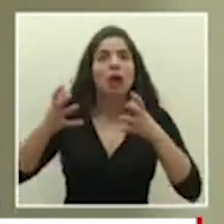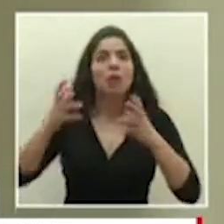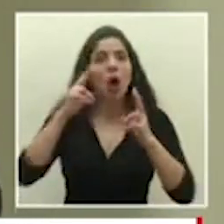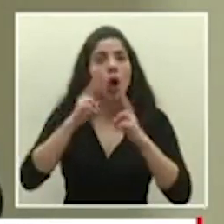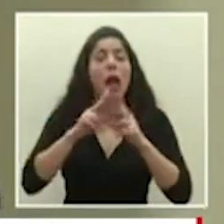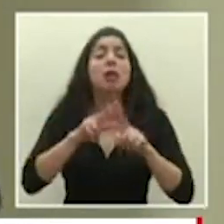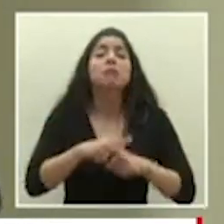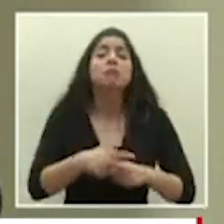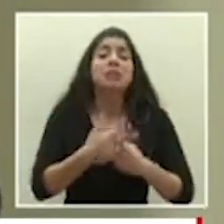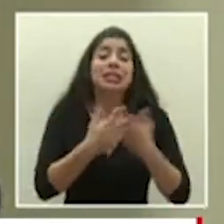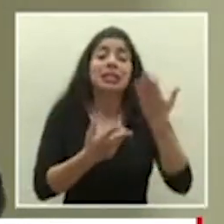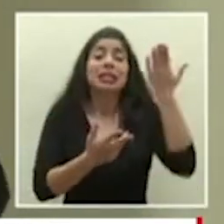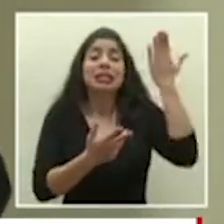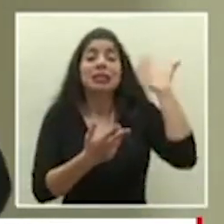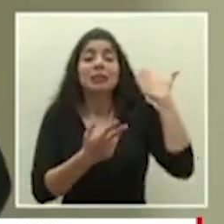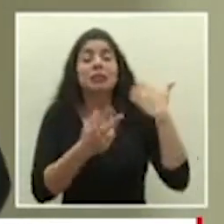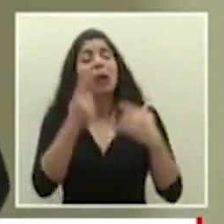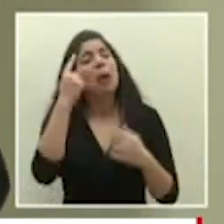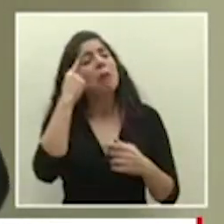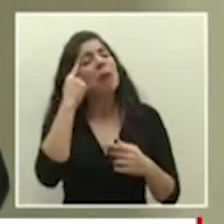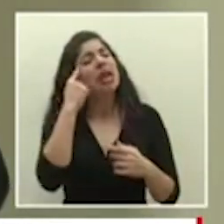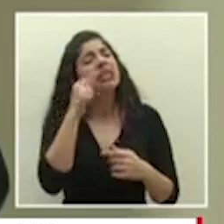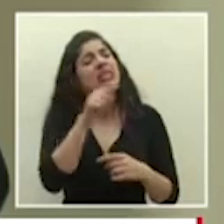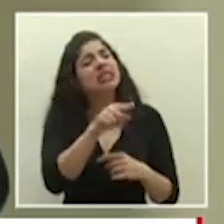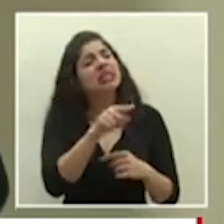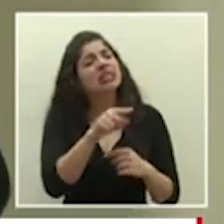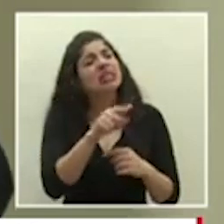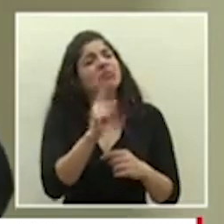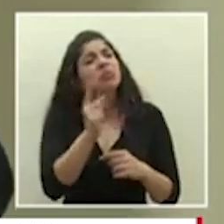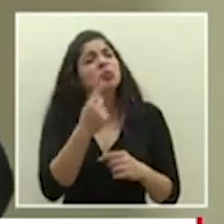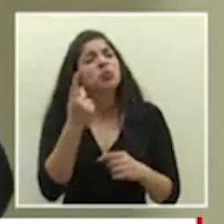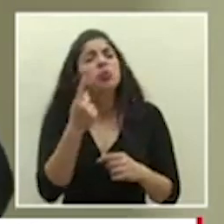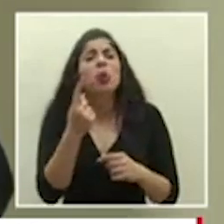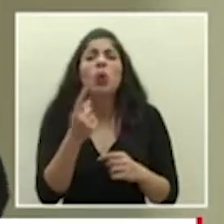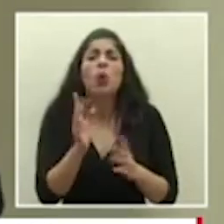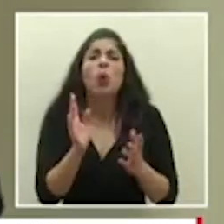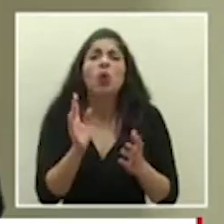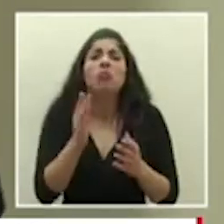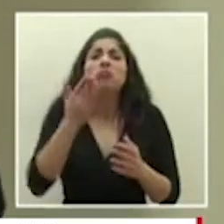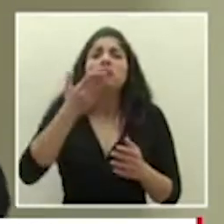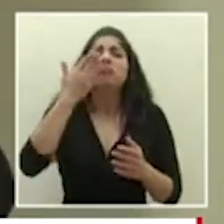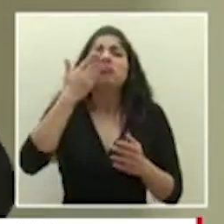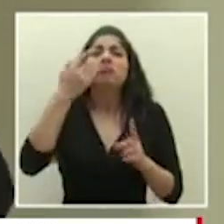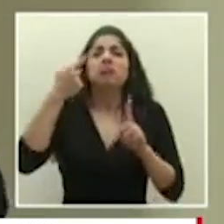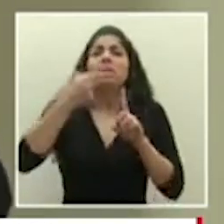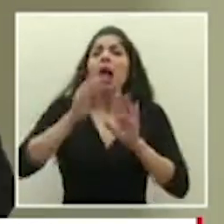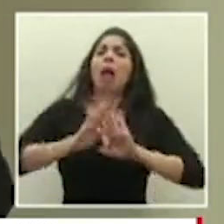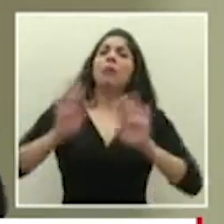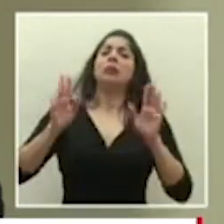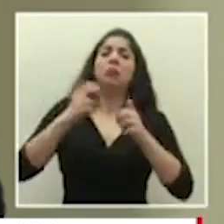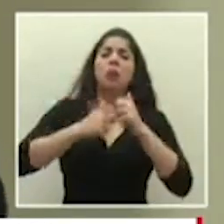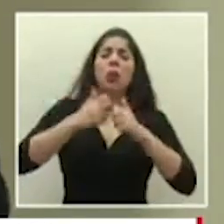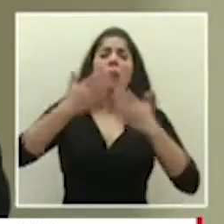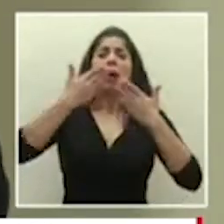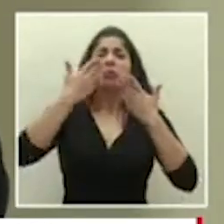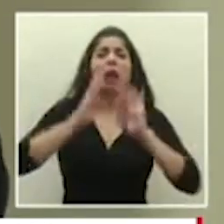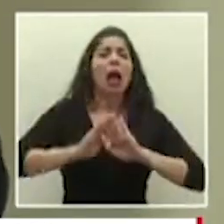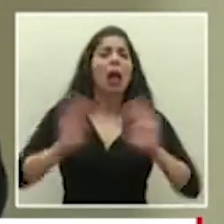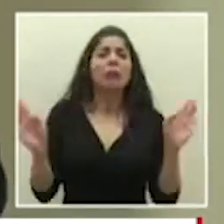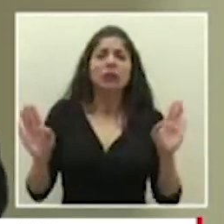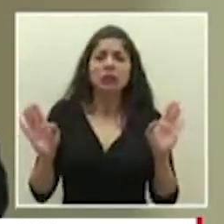principio de esta enfermedad se pensaba que esto era solo respiratorio que todo el problema era respiratorio